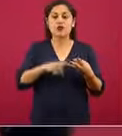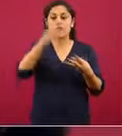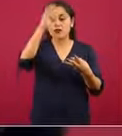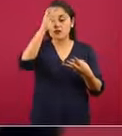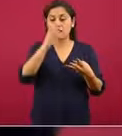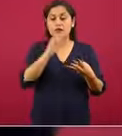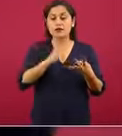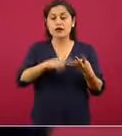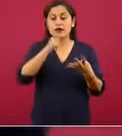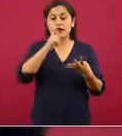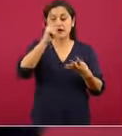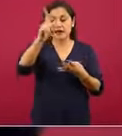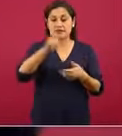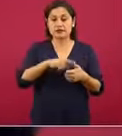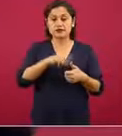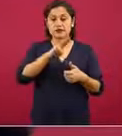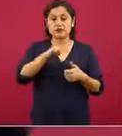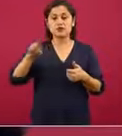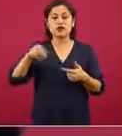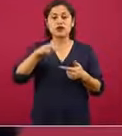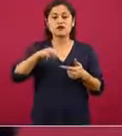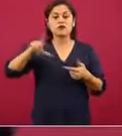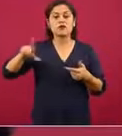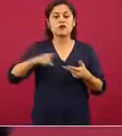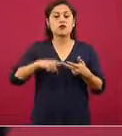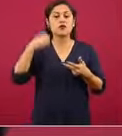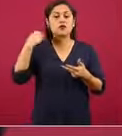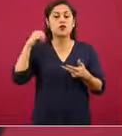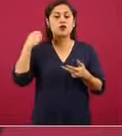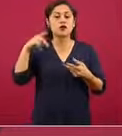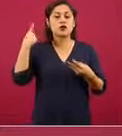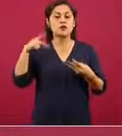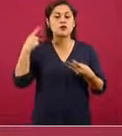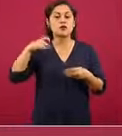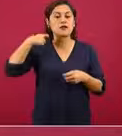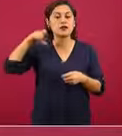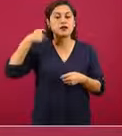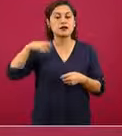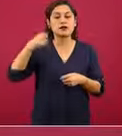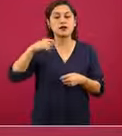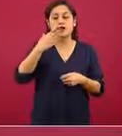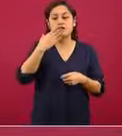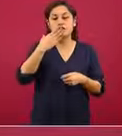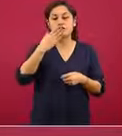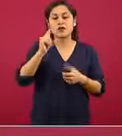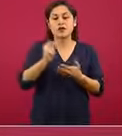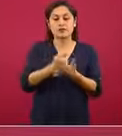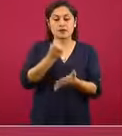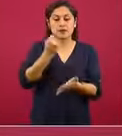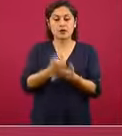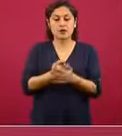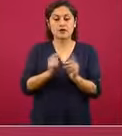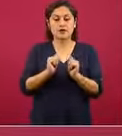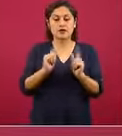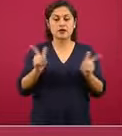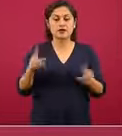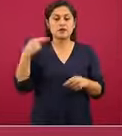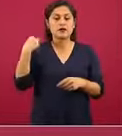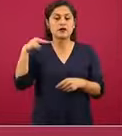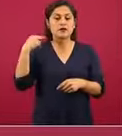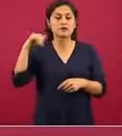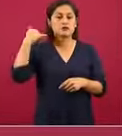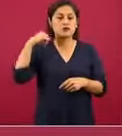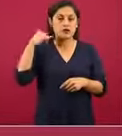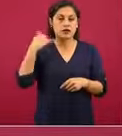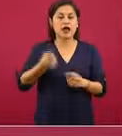Michoacán, Nuevo León, Oaxaca, Puebla, Querétaro, Sonora, Tamaulipas, Tlaxcala, Veracruz y Yucatán. Algunos están